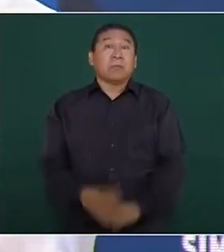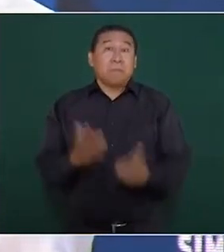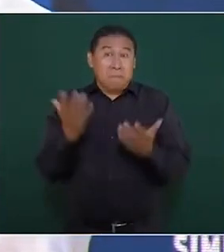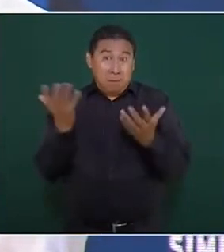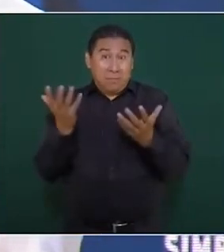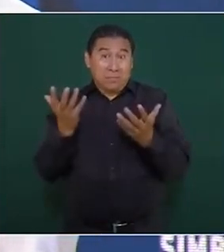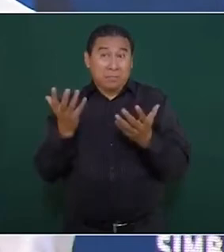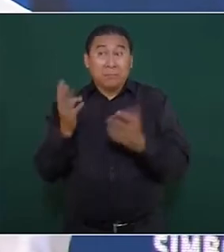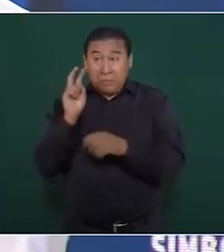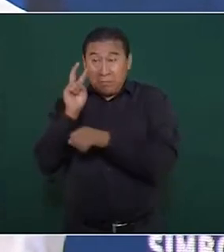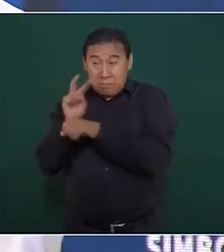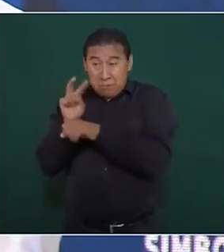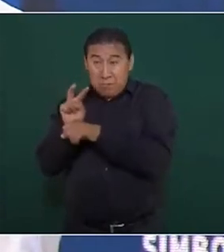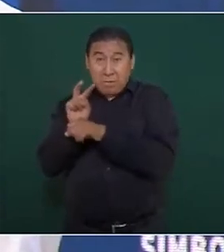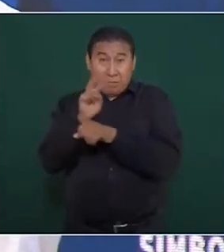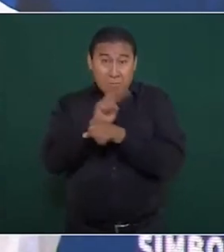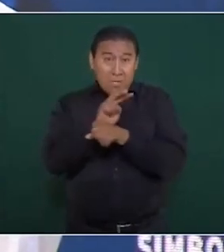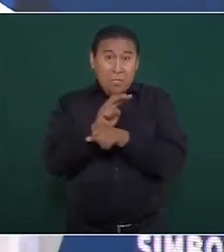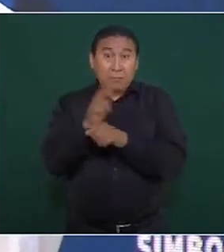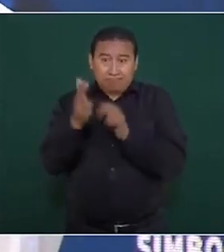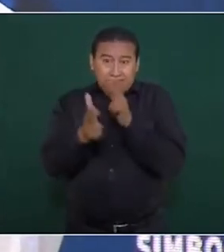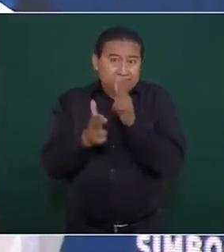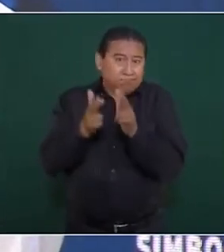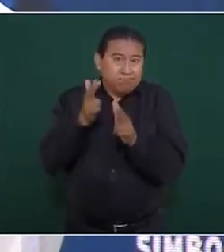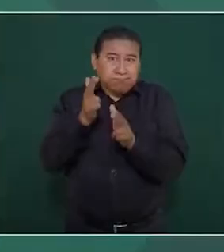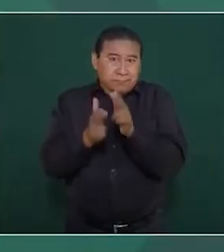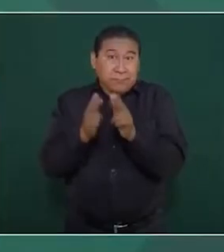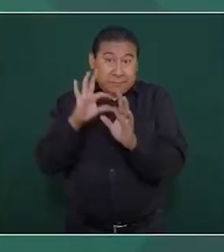a hacer una supervisión porque tienen que estar los trenes